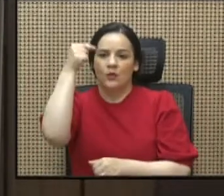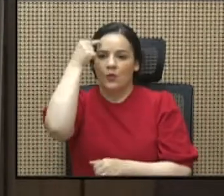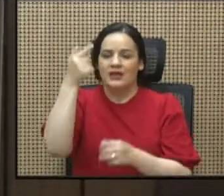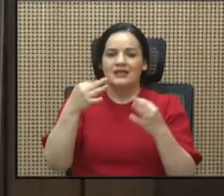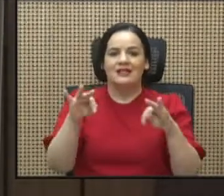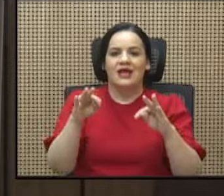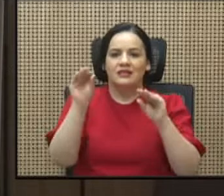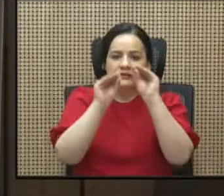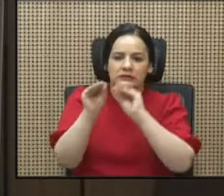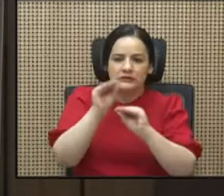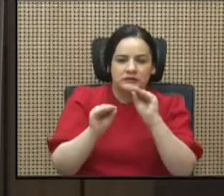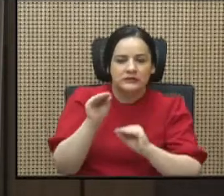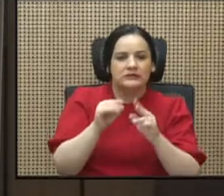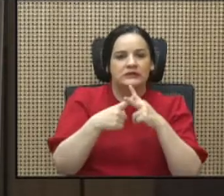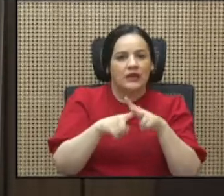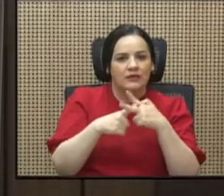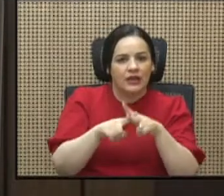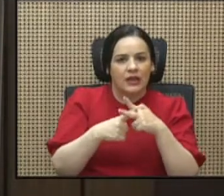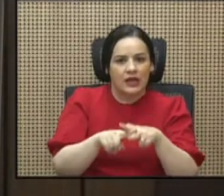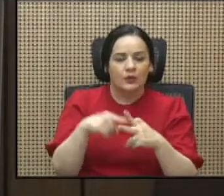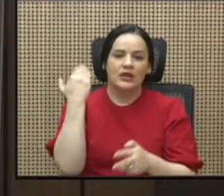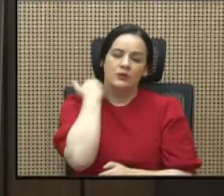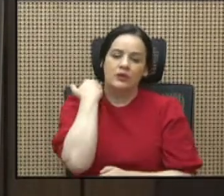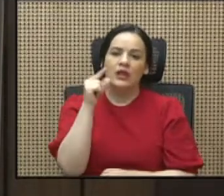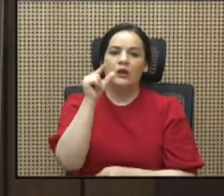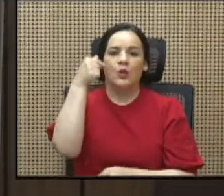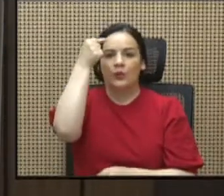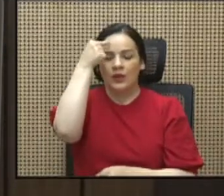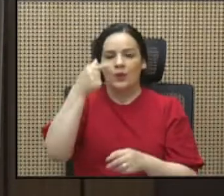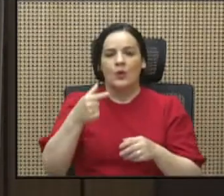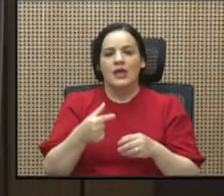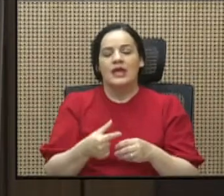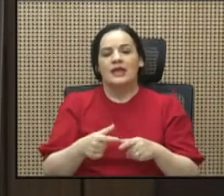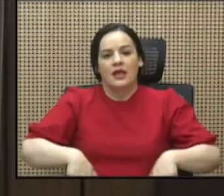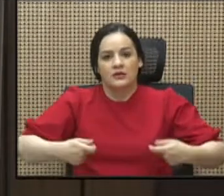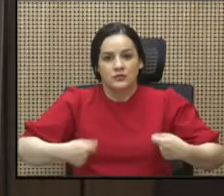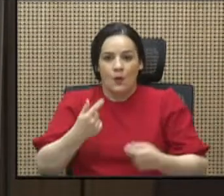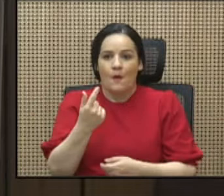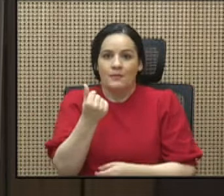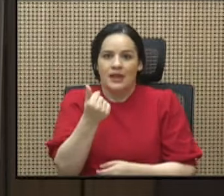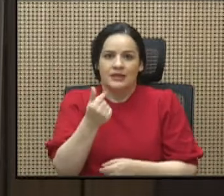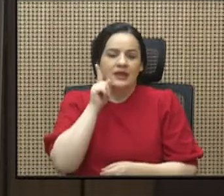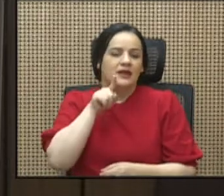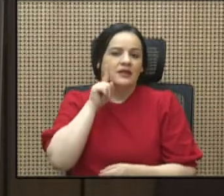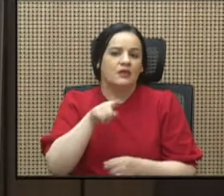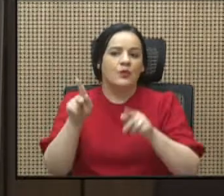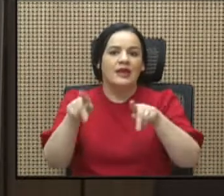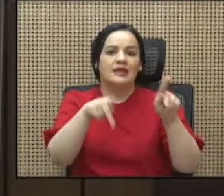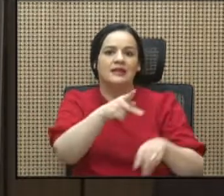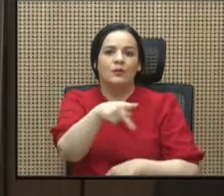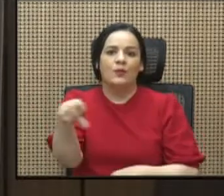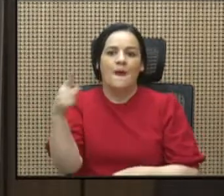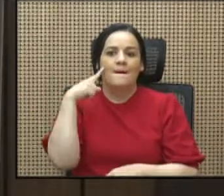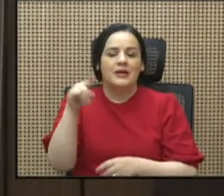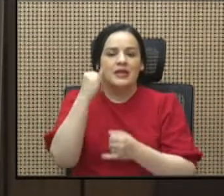enmendar una torta del gobierno que votó plata engañó a la gente de Punta Arenas para terminar vetando